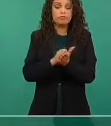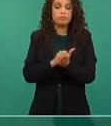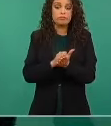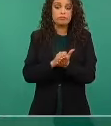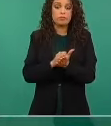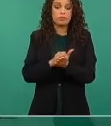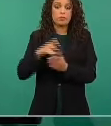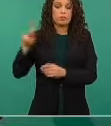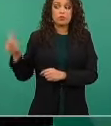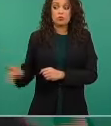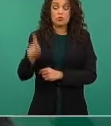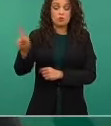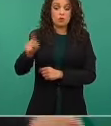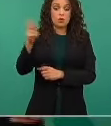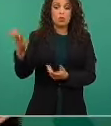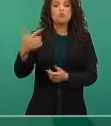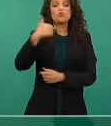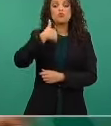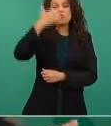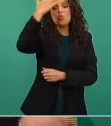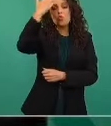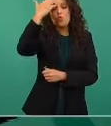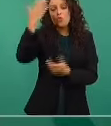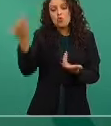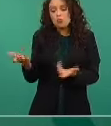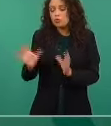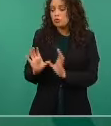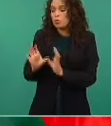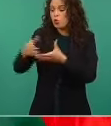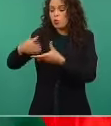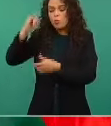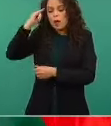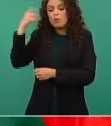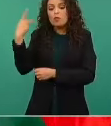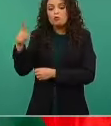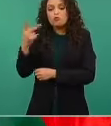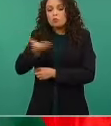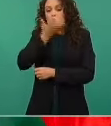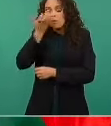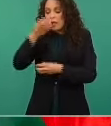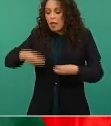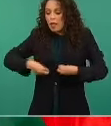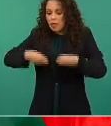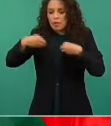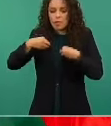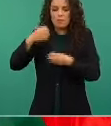Entonces, yo conozco la vida de las comunidades indígenas desde hace años